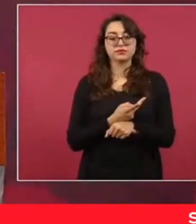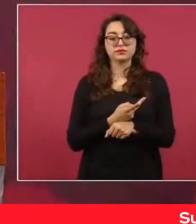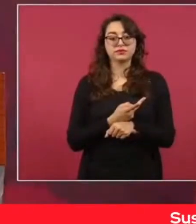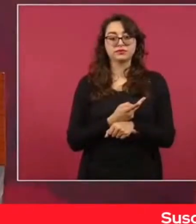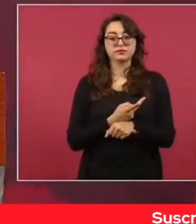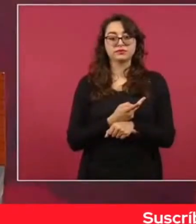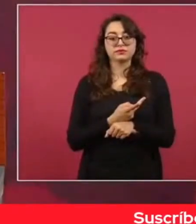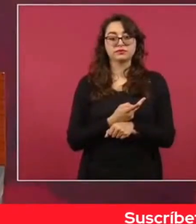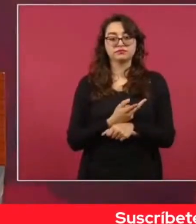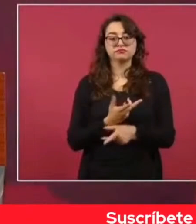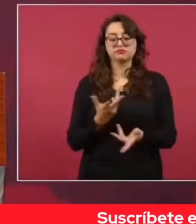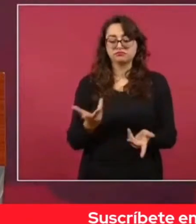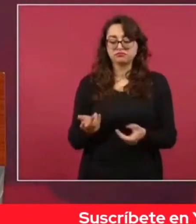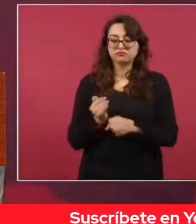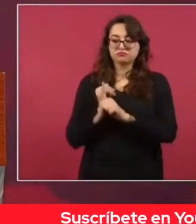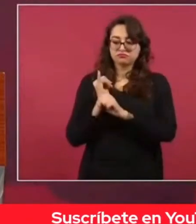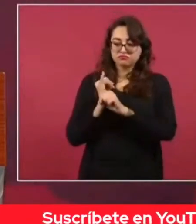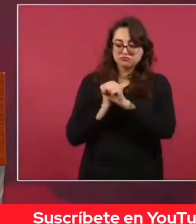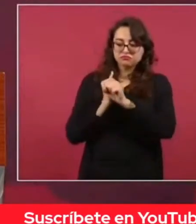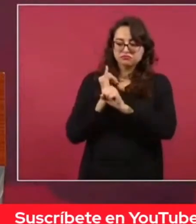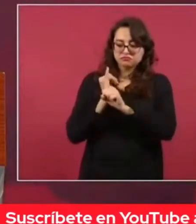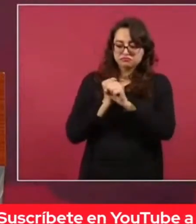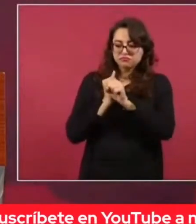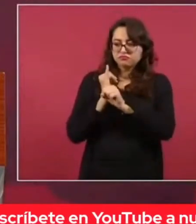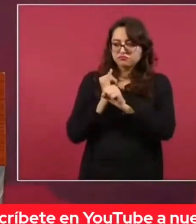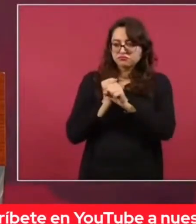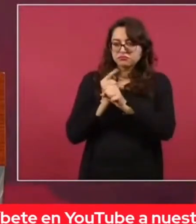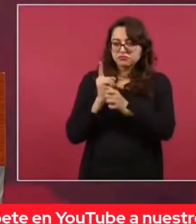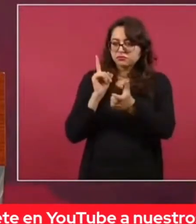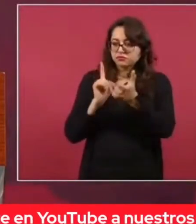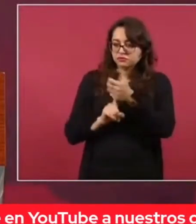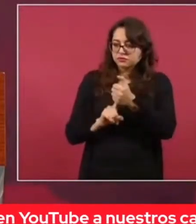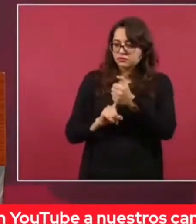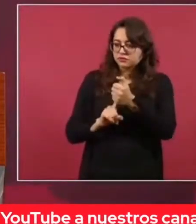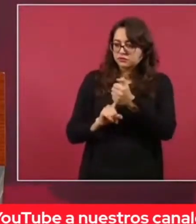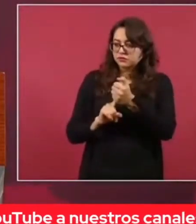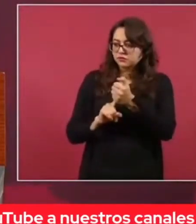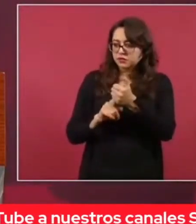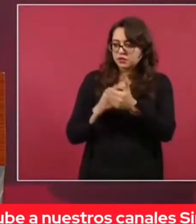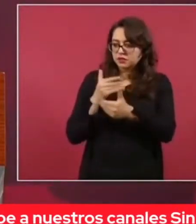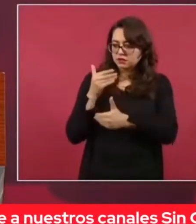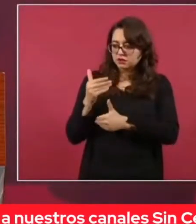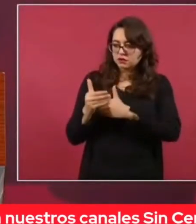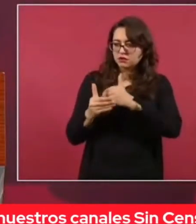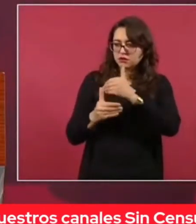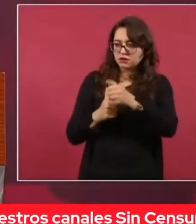conociendo más sobre lo que pasa y se va informando,